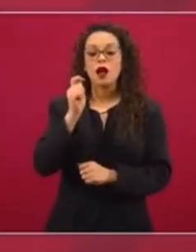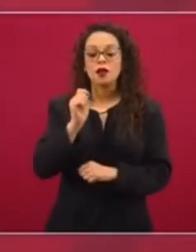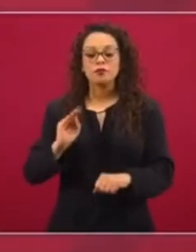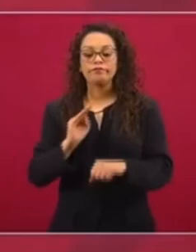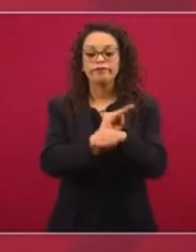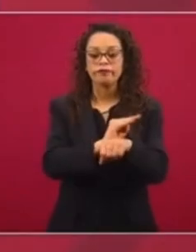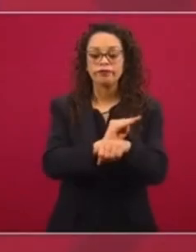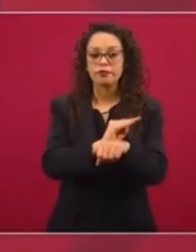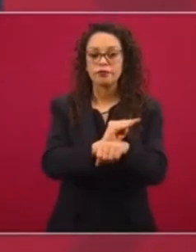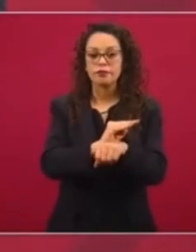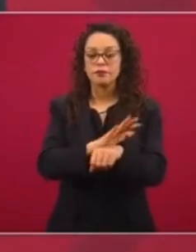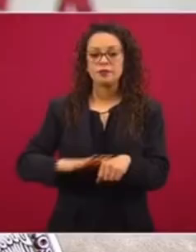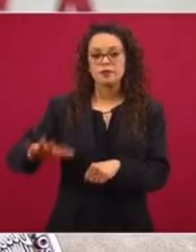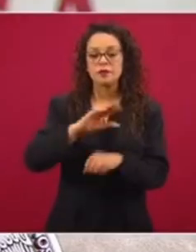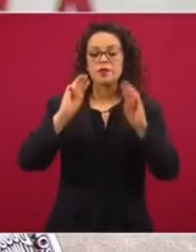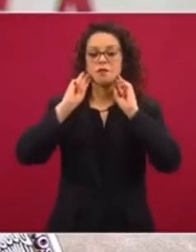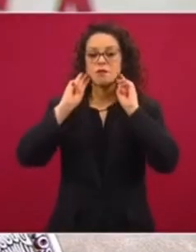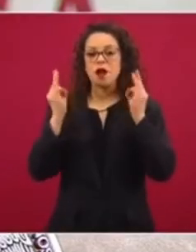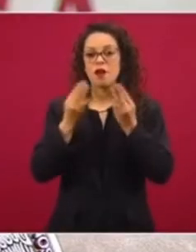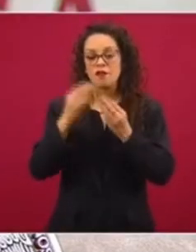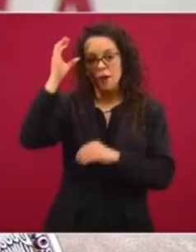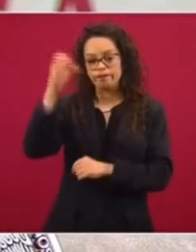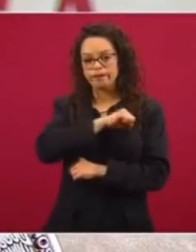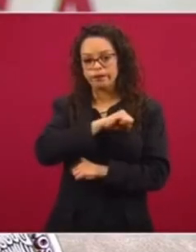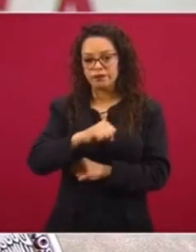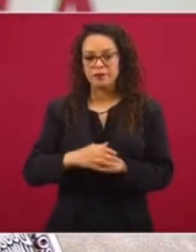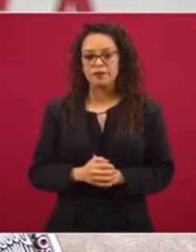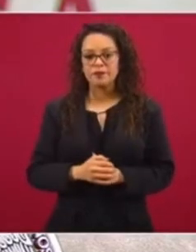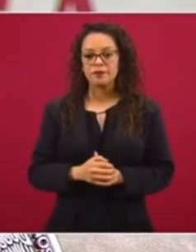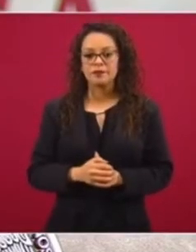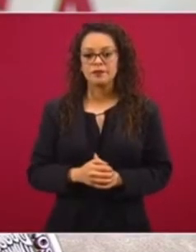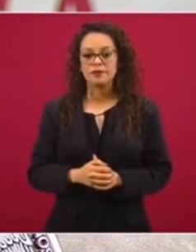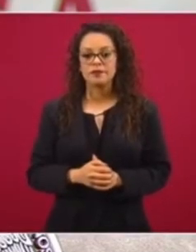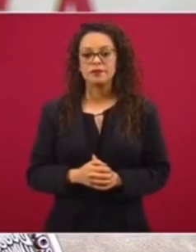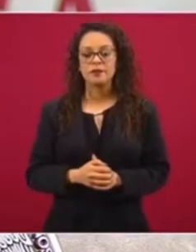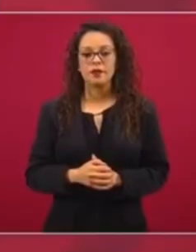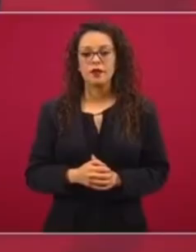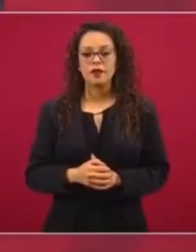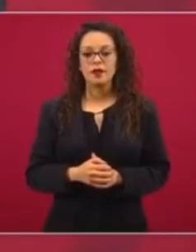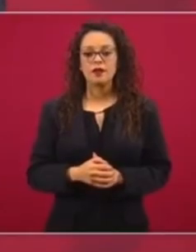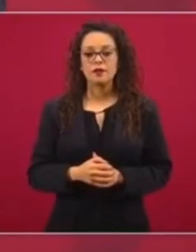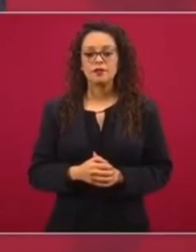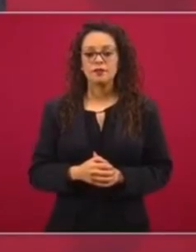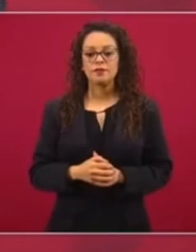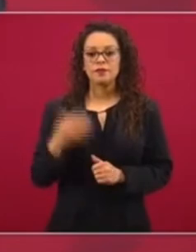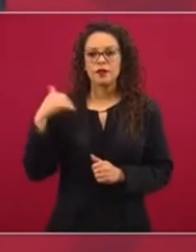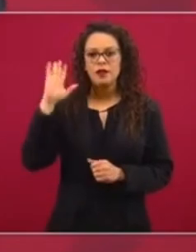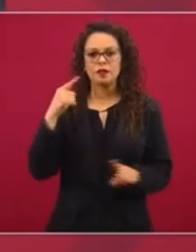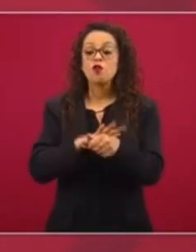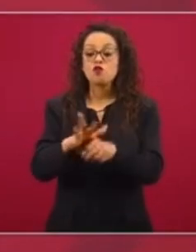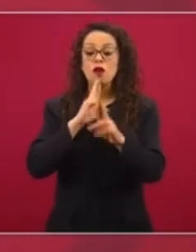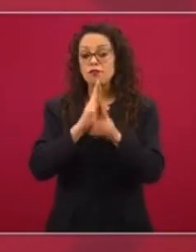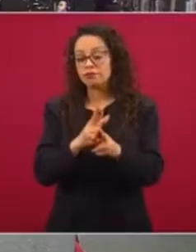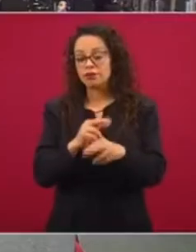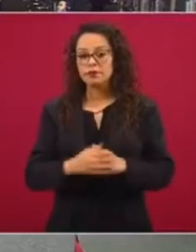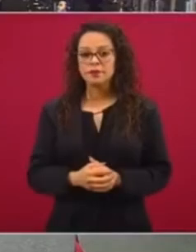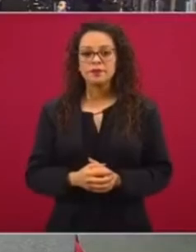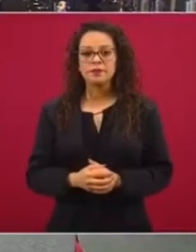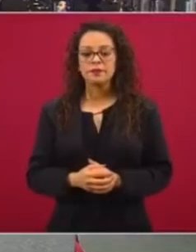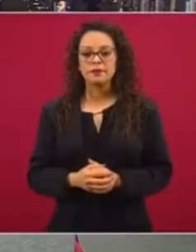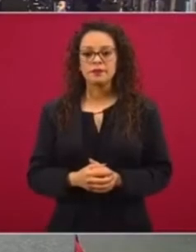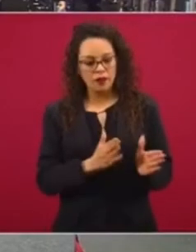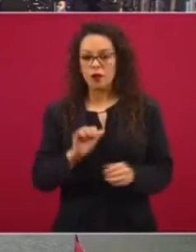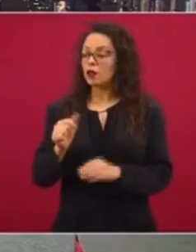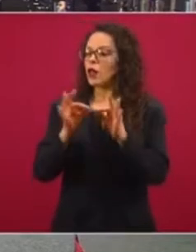al carter del grupo que antes era de los Beltrán Leiva. También es